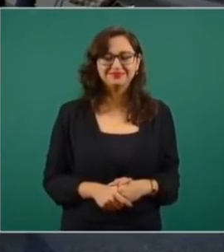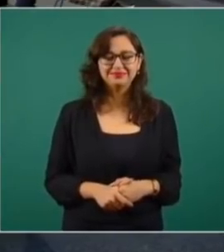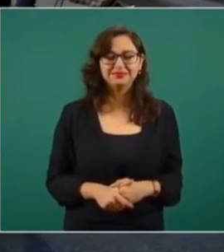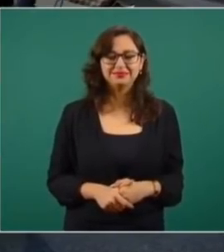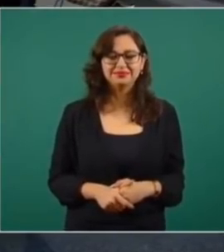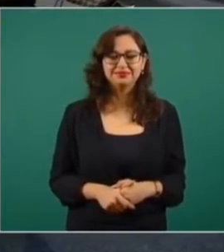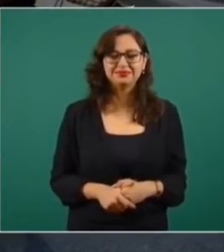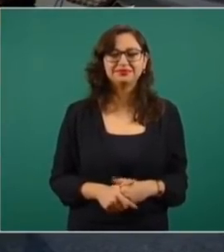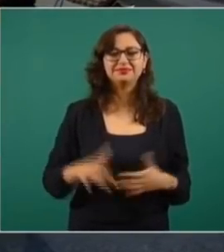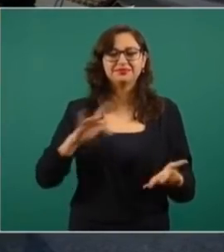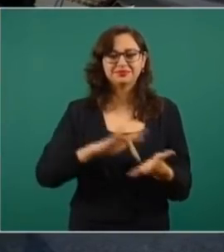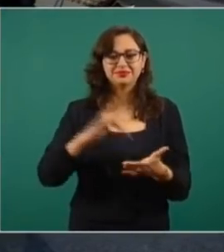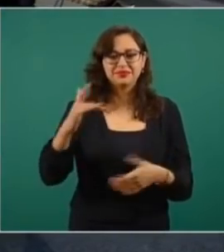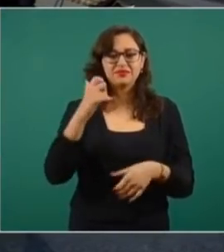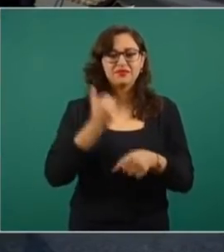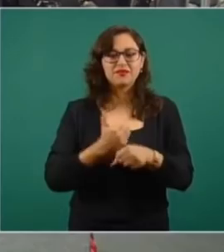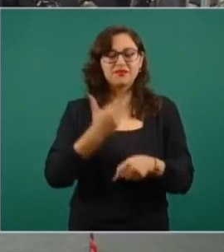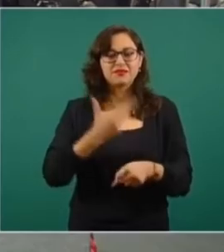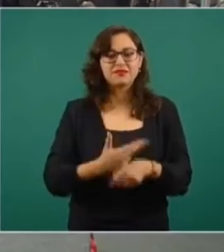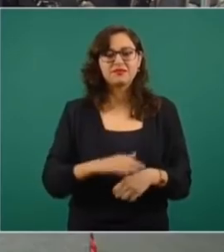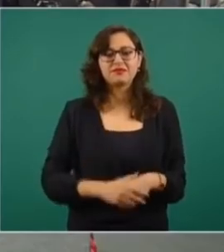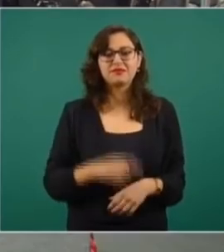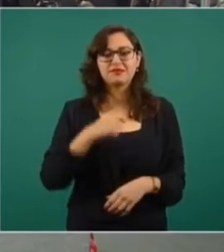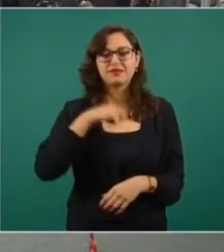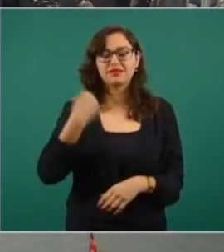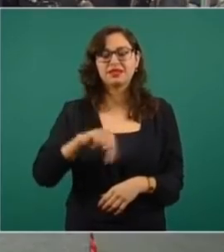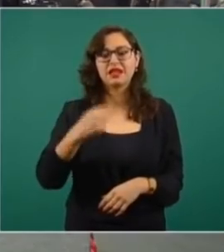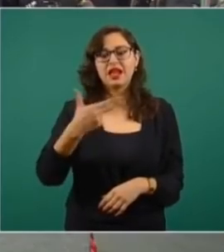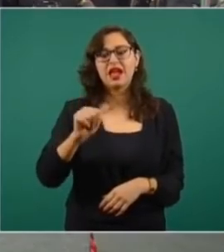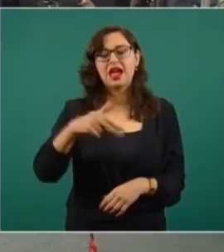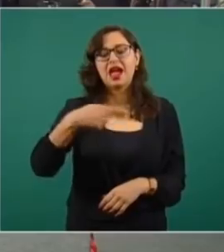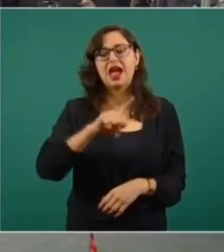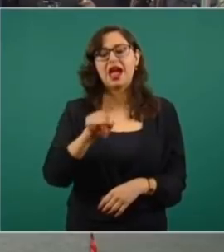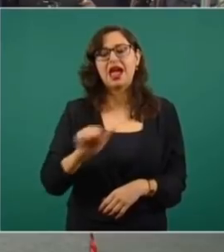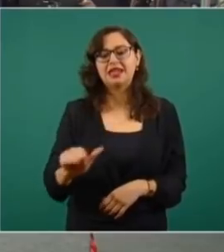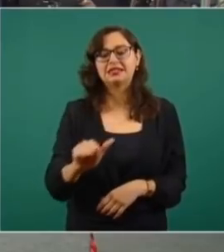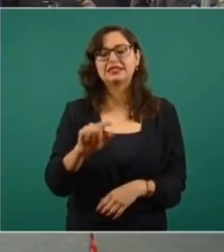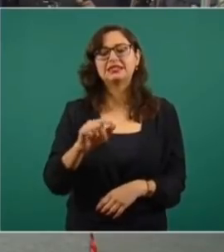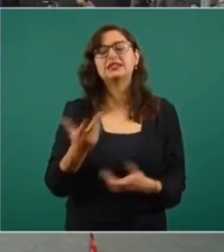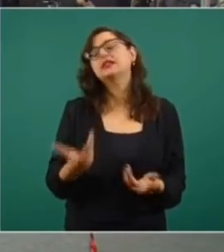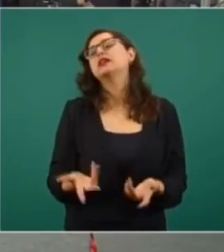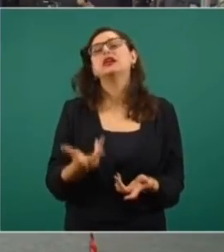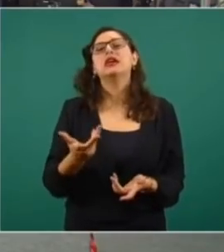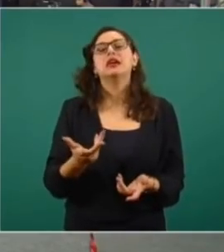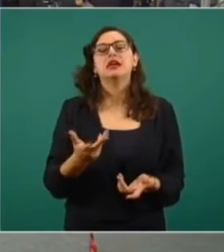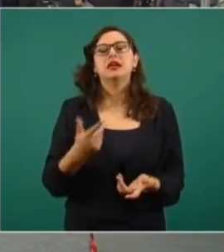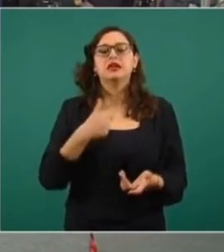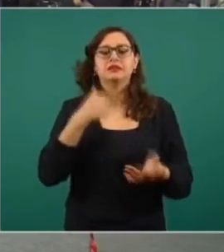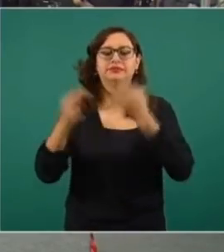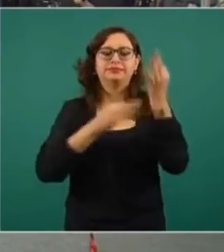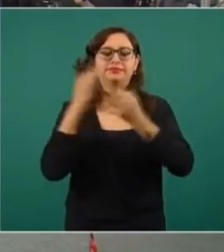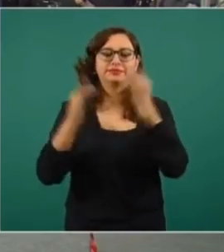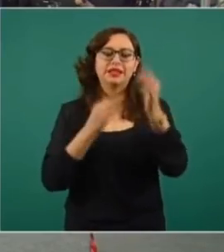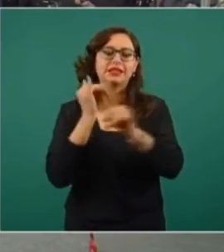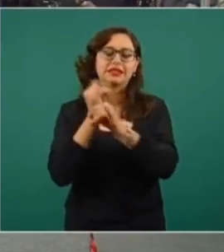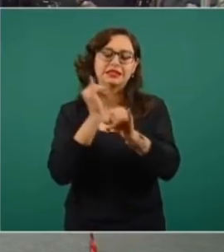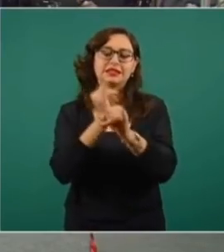Gracias, secretaria. Han Salazar de Noticiero en Redes. Yo sé que para usted también, y lo digo muy amablemente,